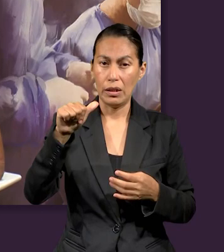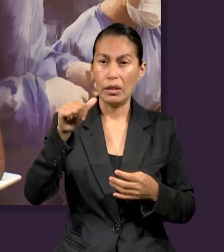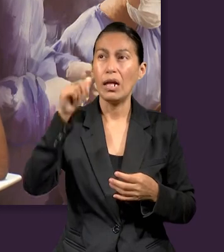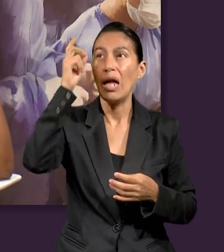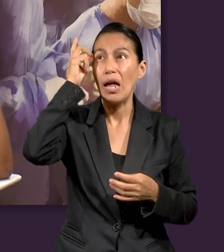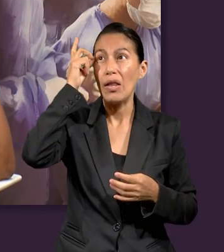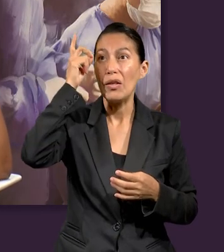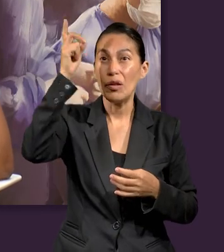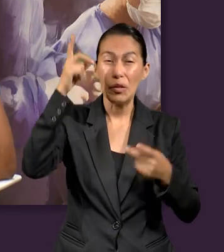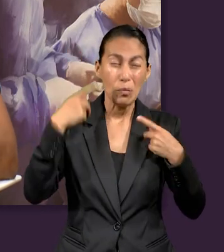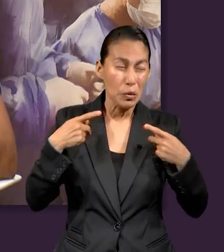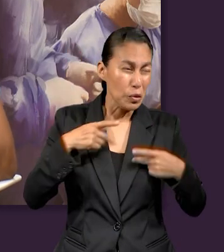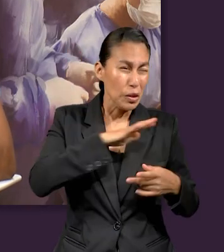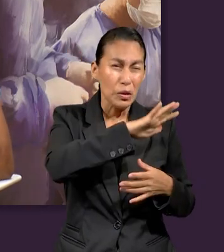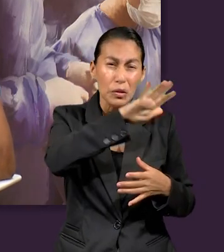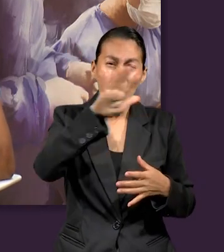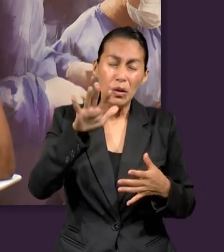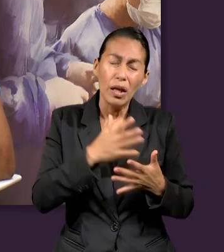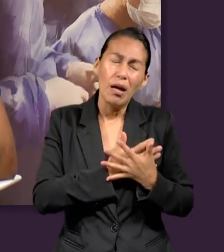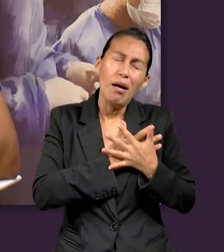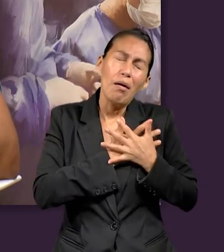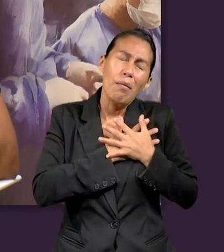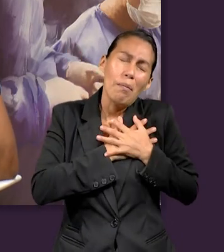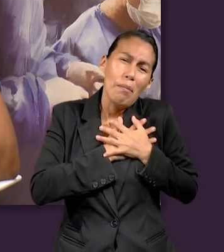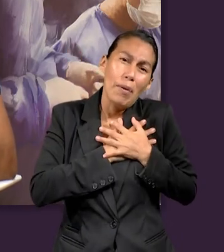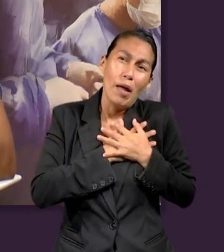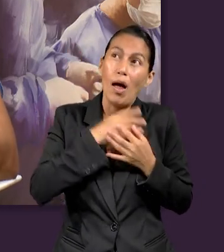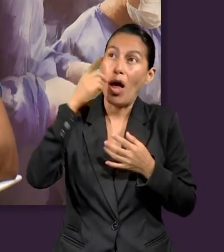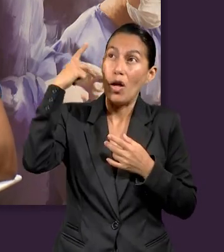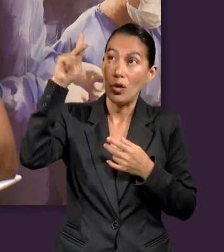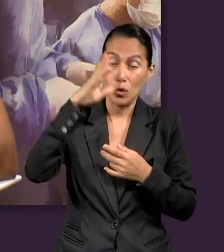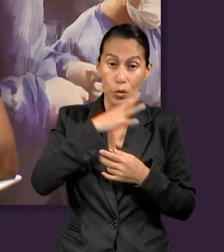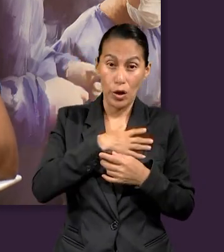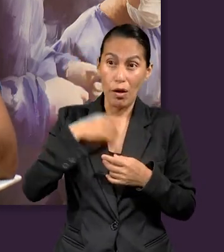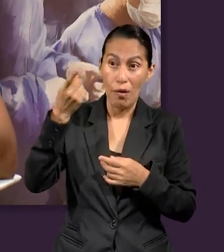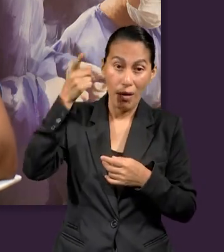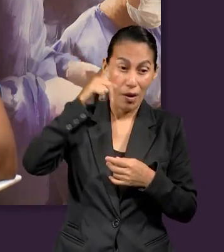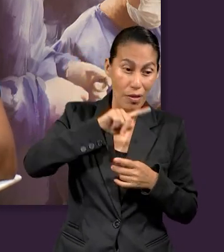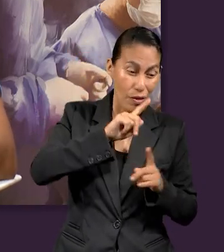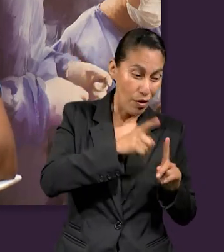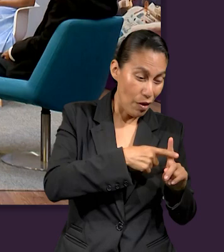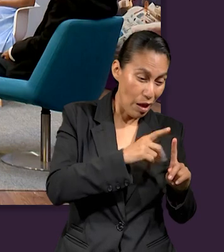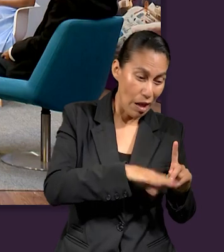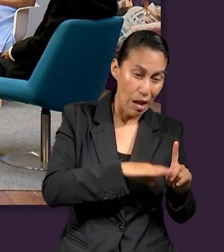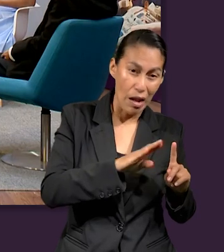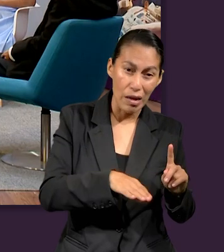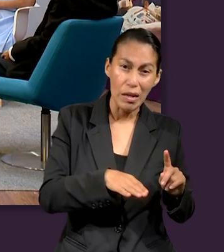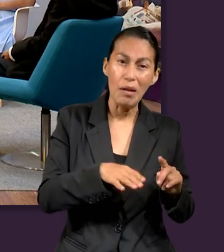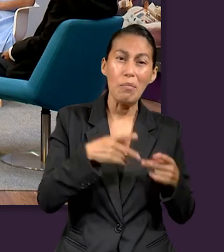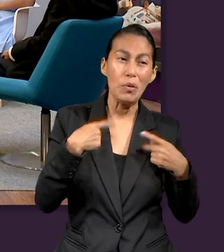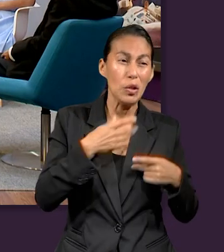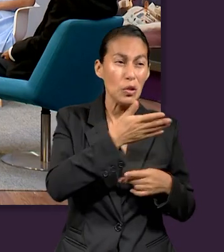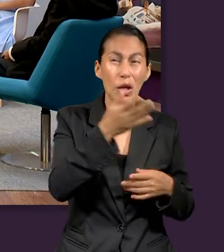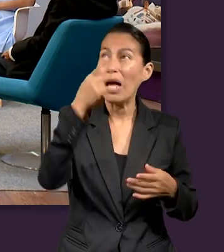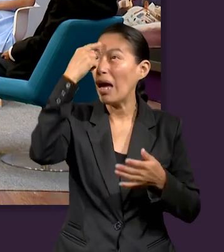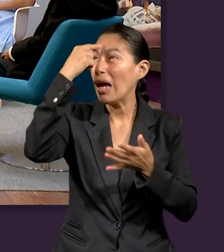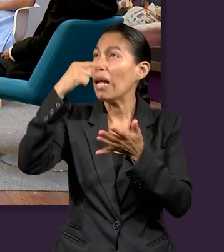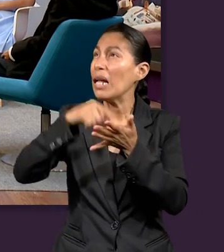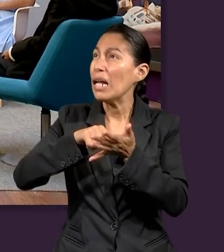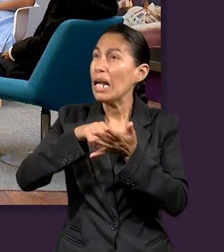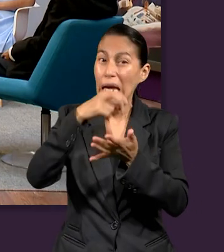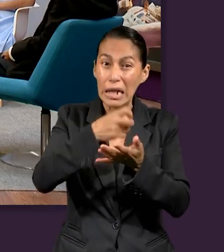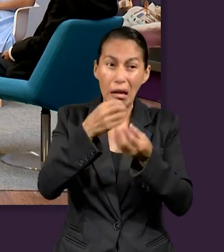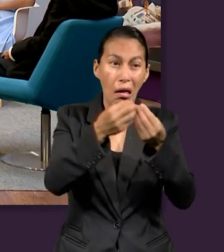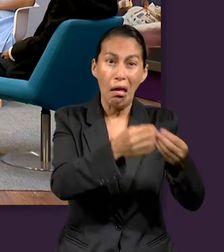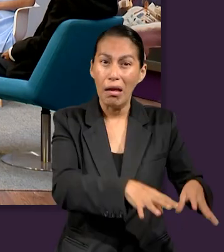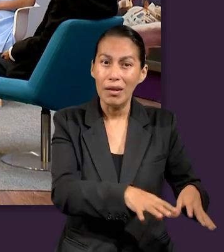manera amó Dios al mundo, que ha dado a su Hijo unigénito, para que todo aquel que en él crea no se pierda, más tenga vida eterna. Parece